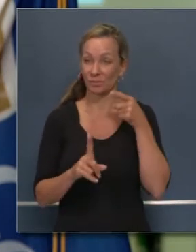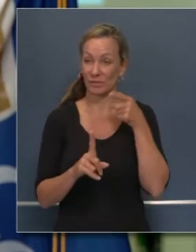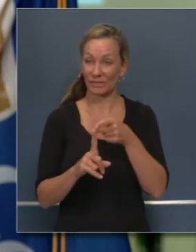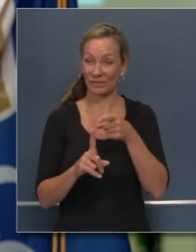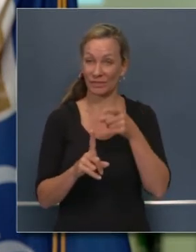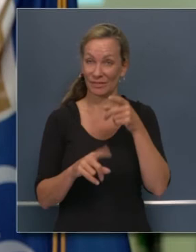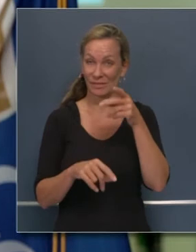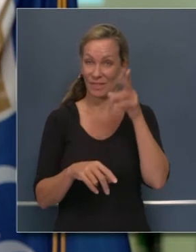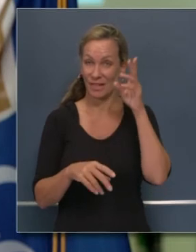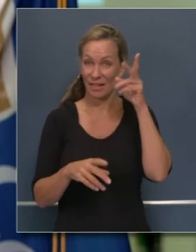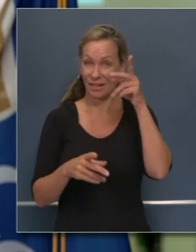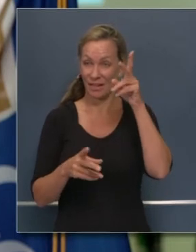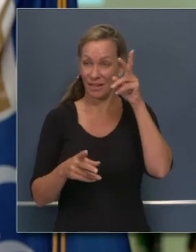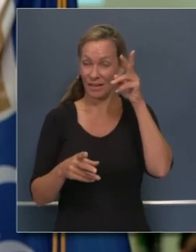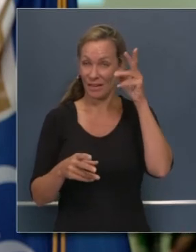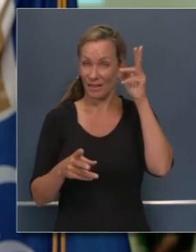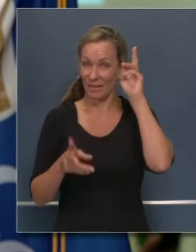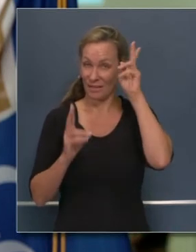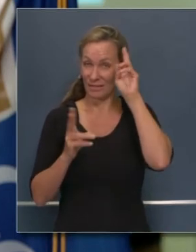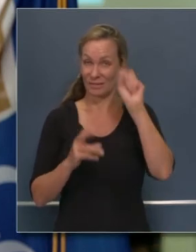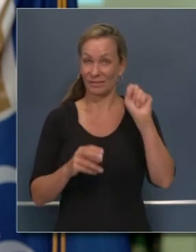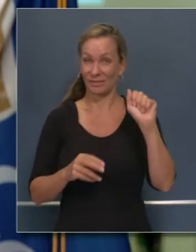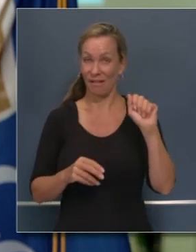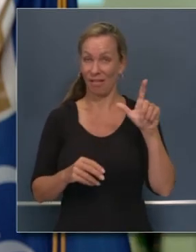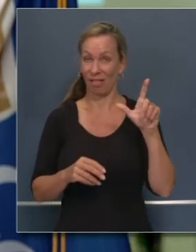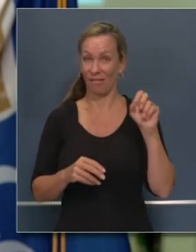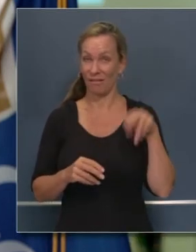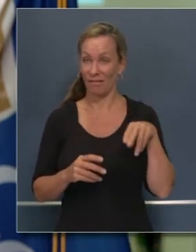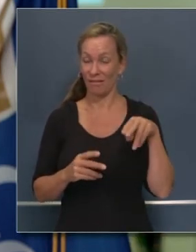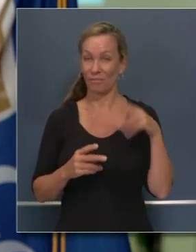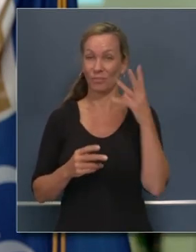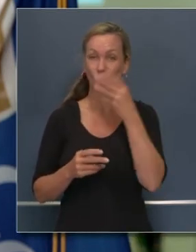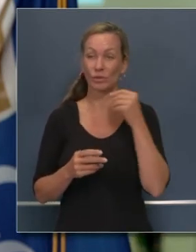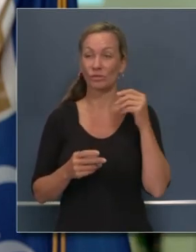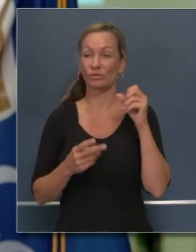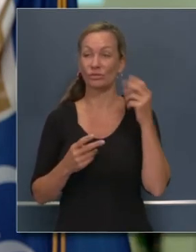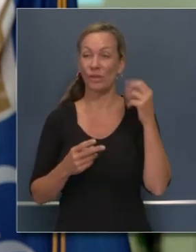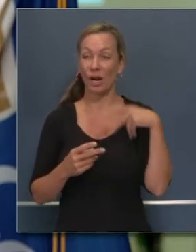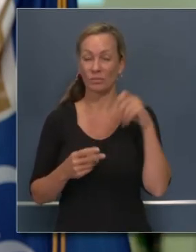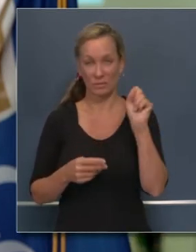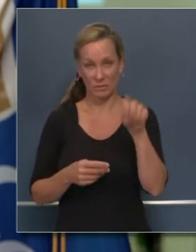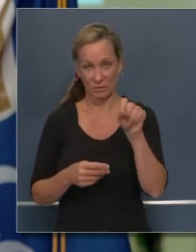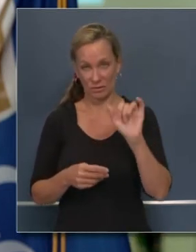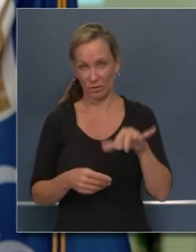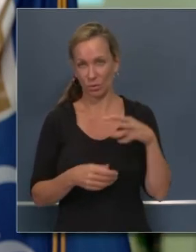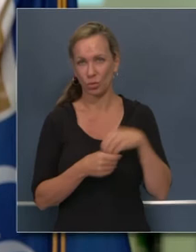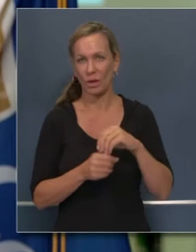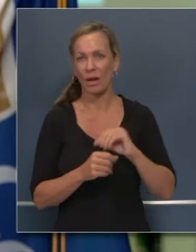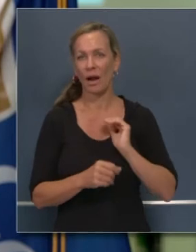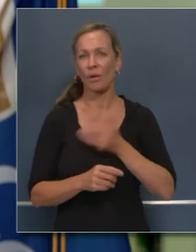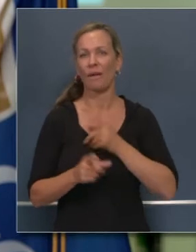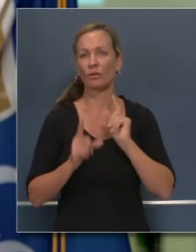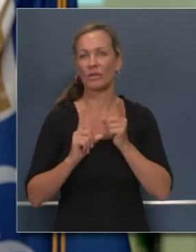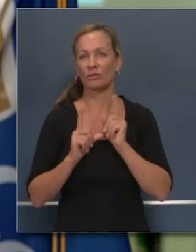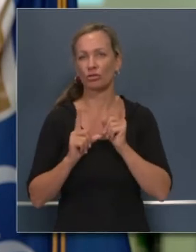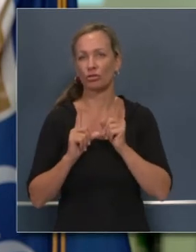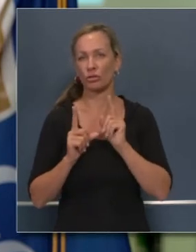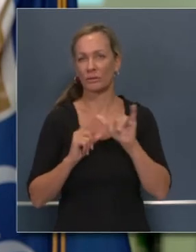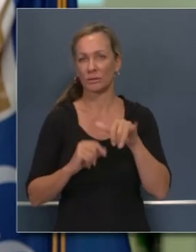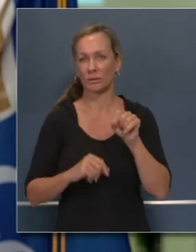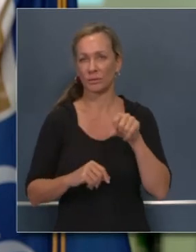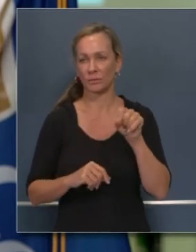industria del cabello y de la belleza, ciertamente es gran parte de la conversación y lo hemos tenido por semanas y específicamente